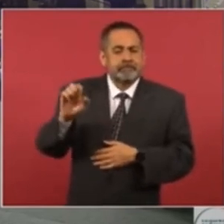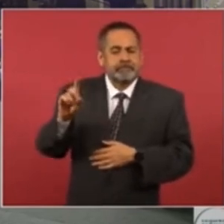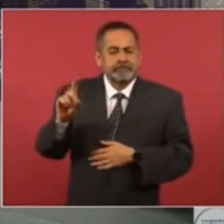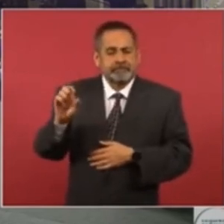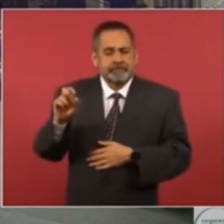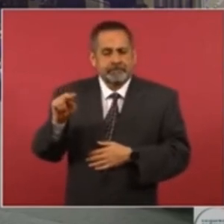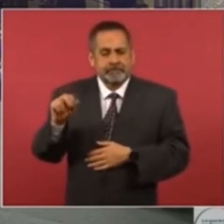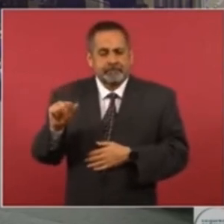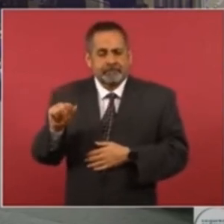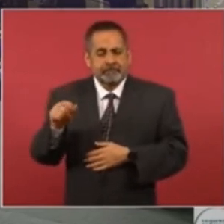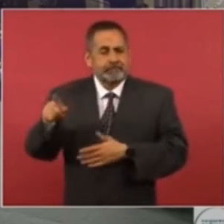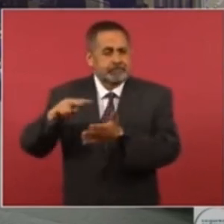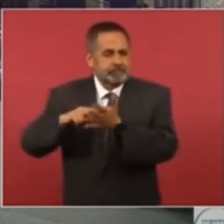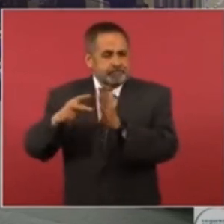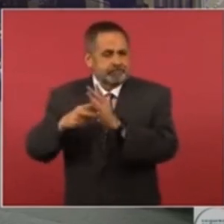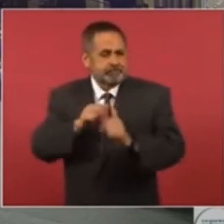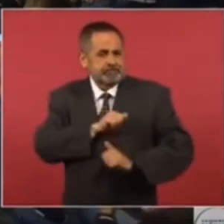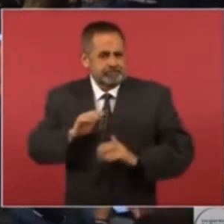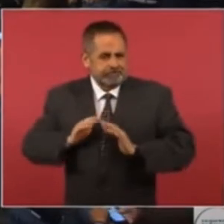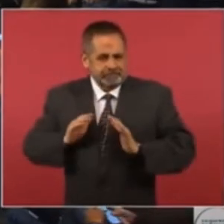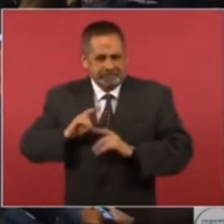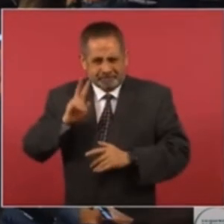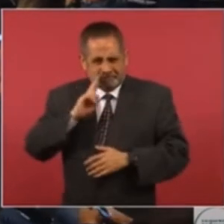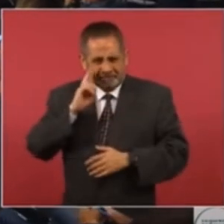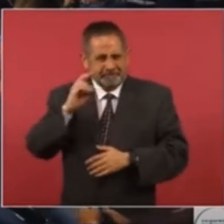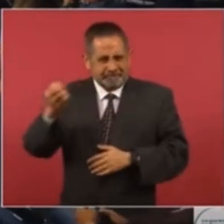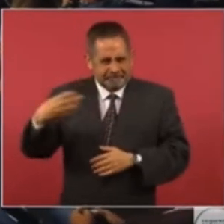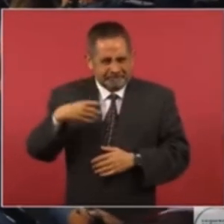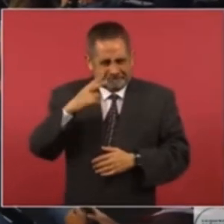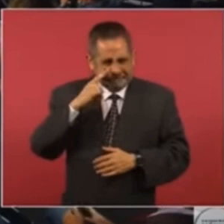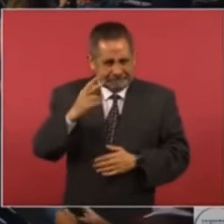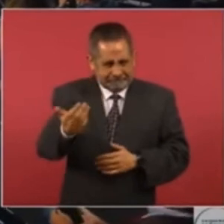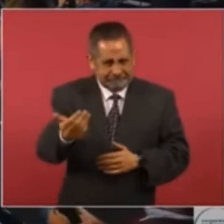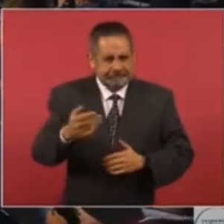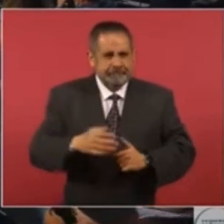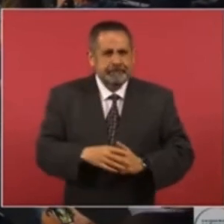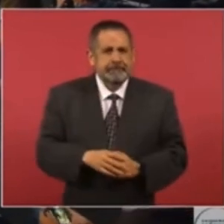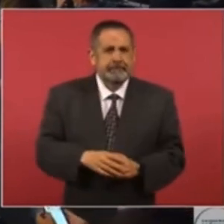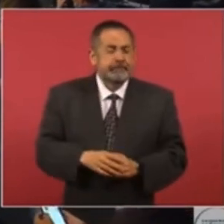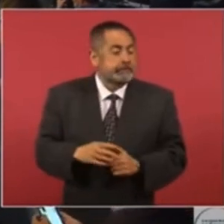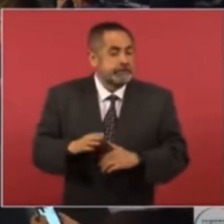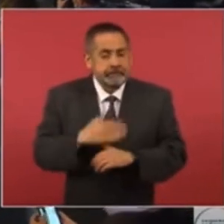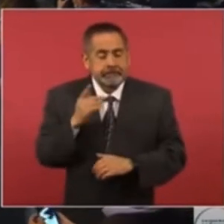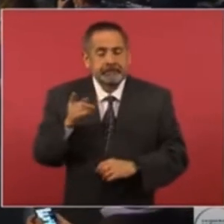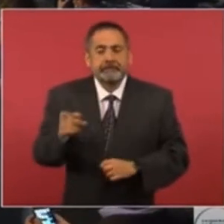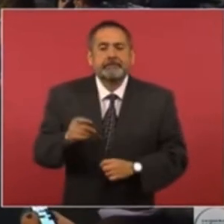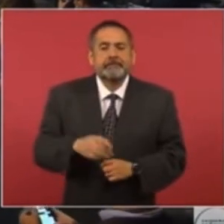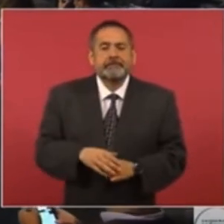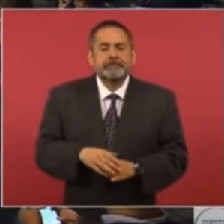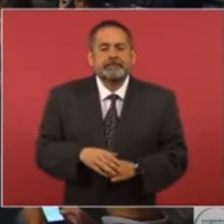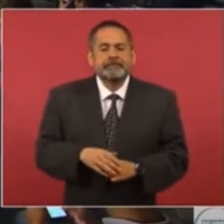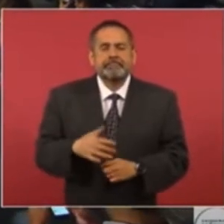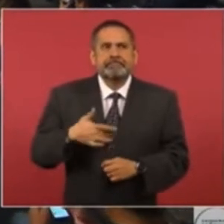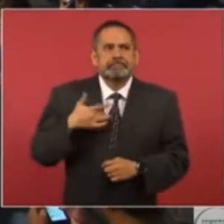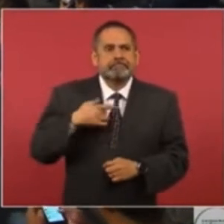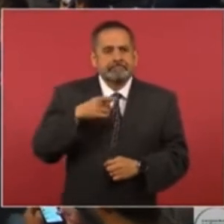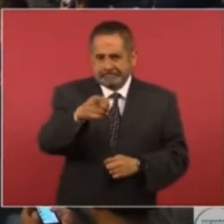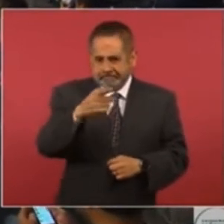de los ingenieros militares, porque me sirve